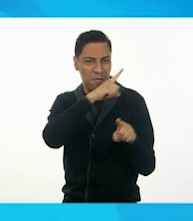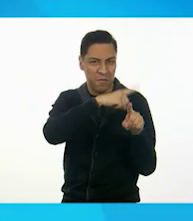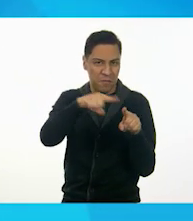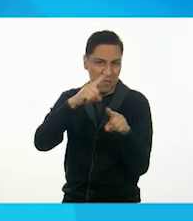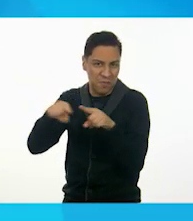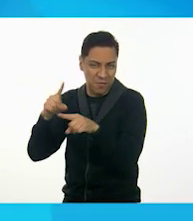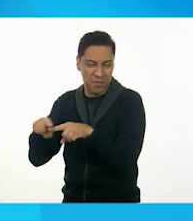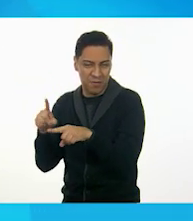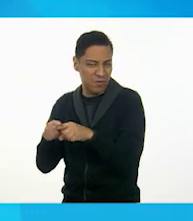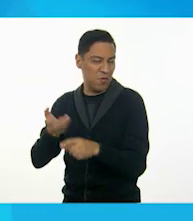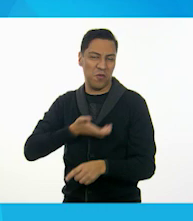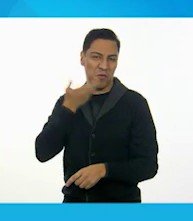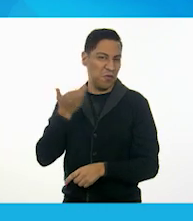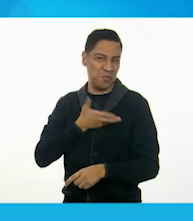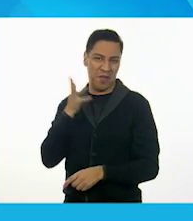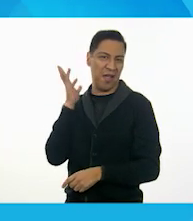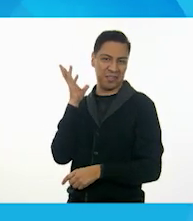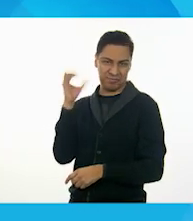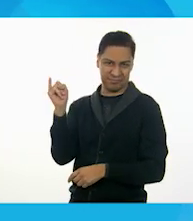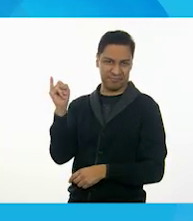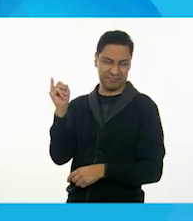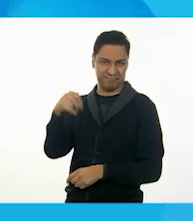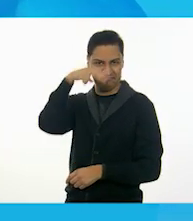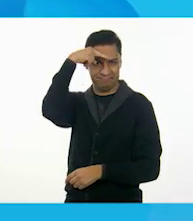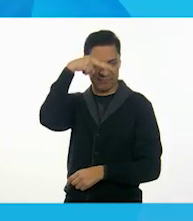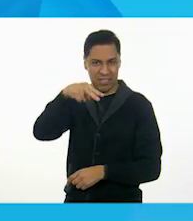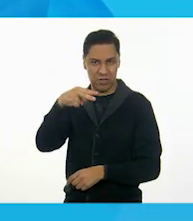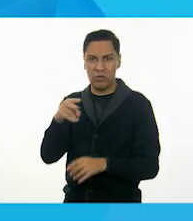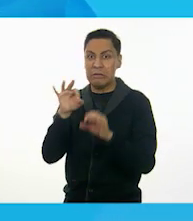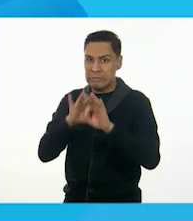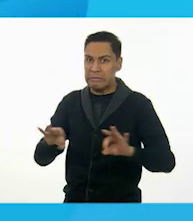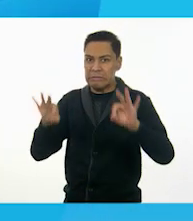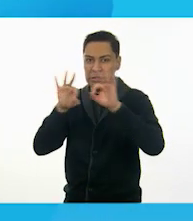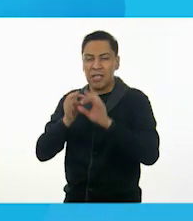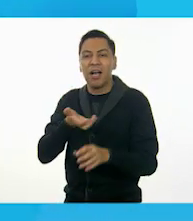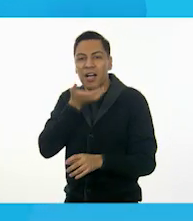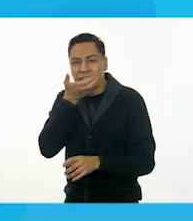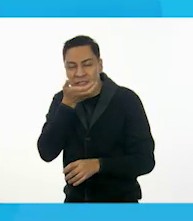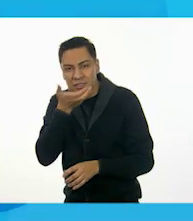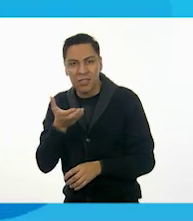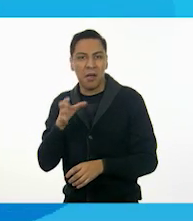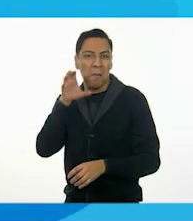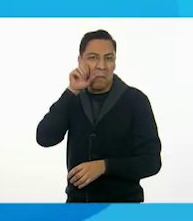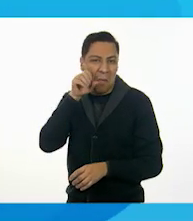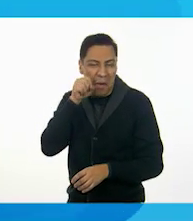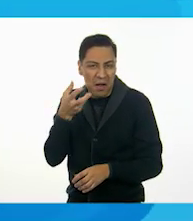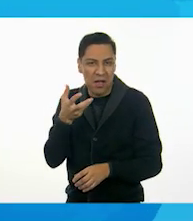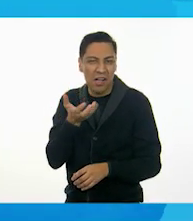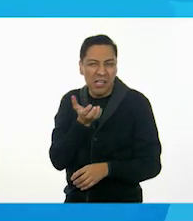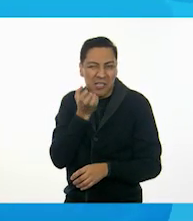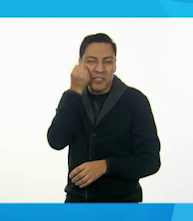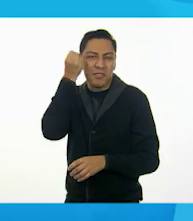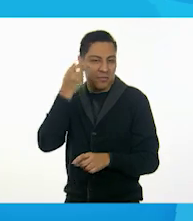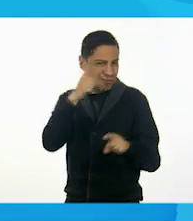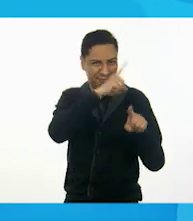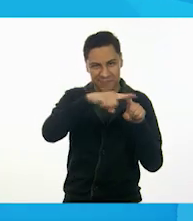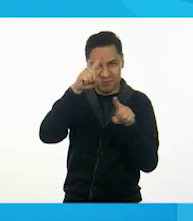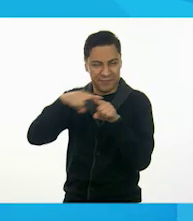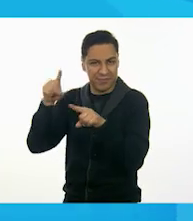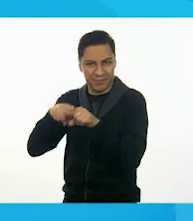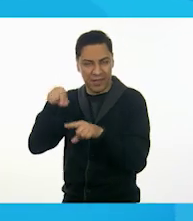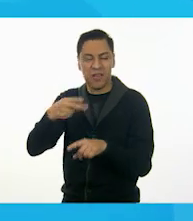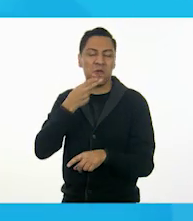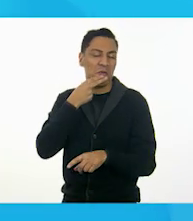Exactamente. ocasiones tradicionales también, pero principalmente fruta, caña, mandarina, lima, son las que nosotros usamos en